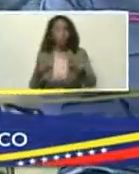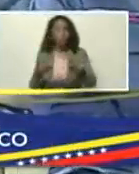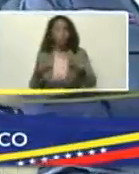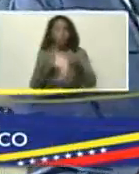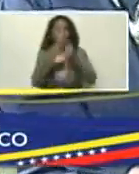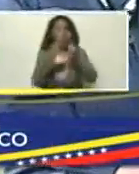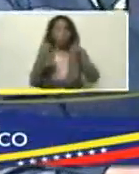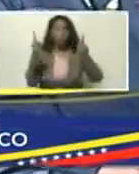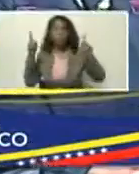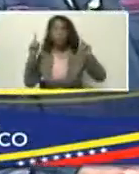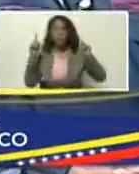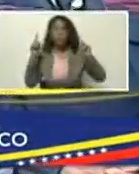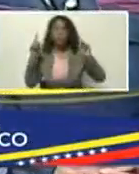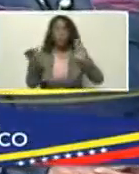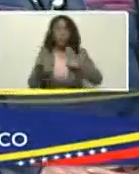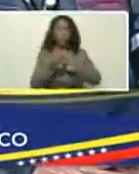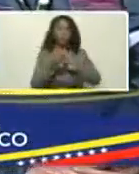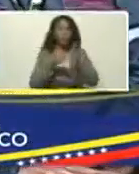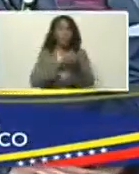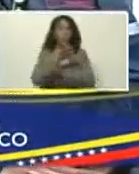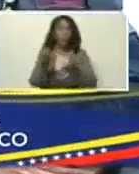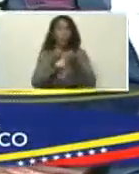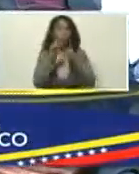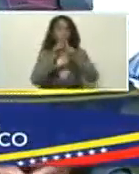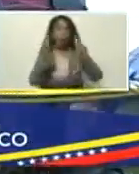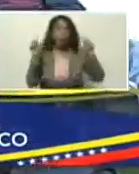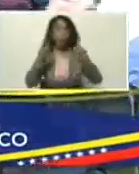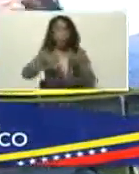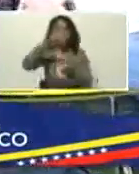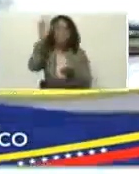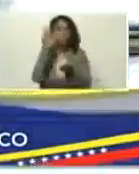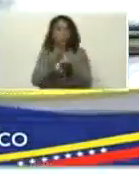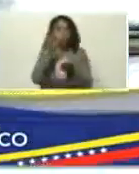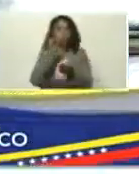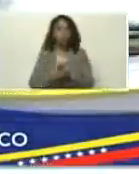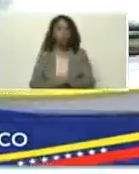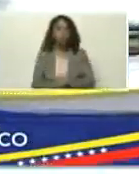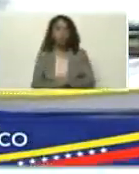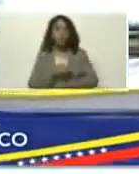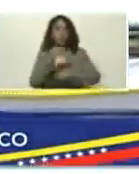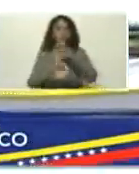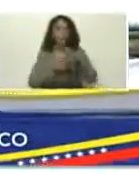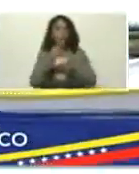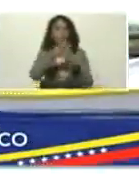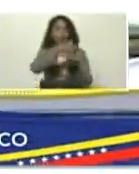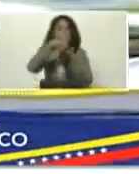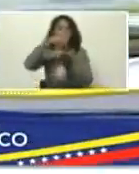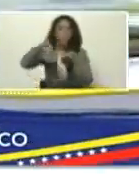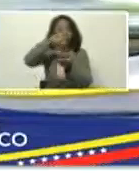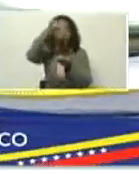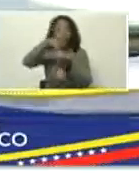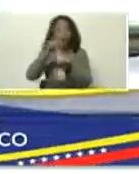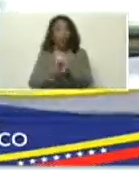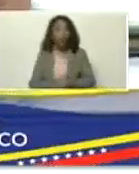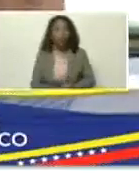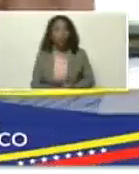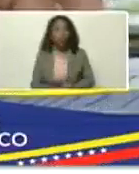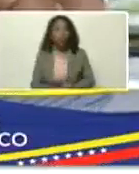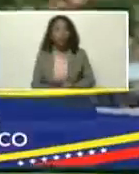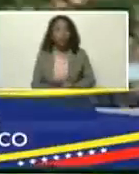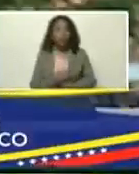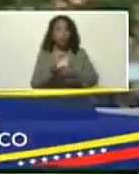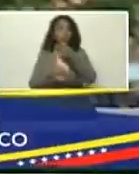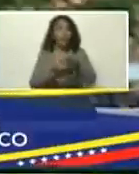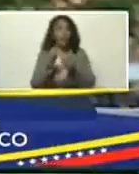de ecosocialismo, contra la crisis, climático, aprobado, se crea, el premio nacional, se